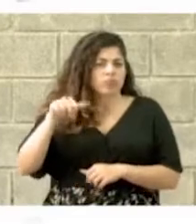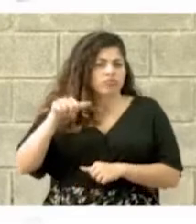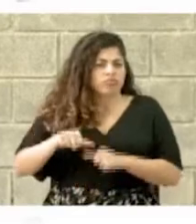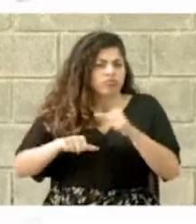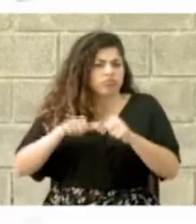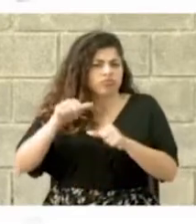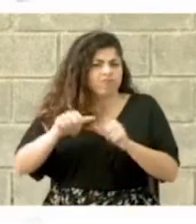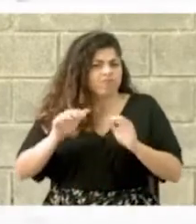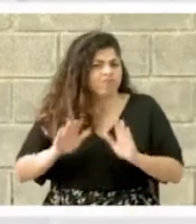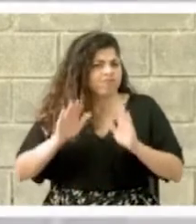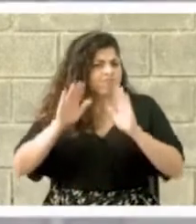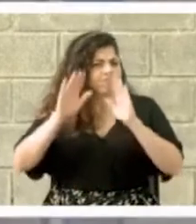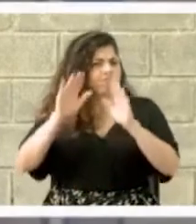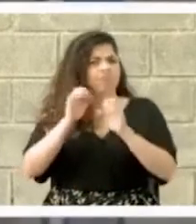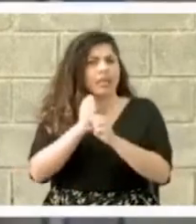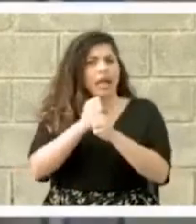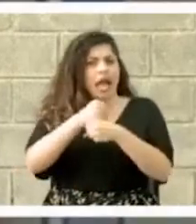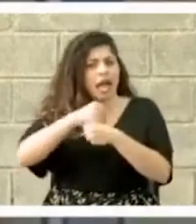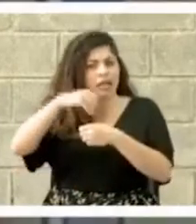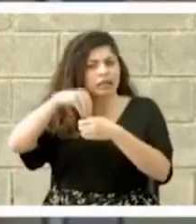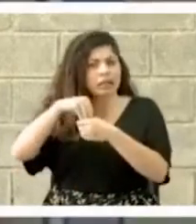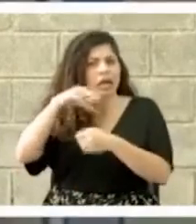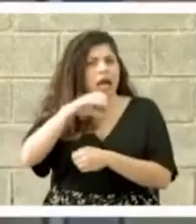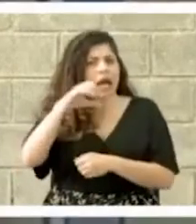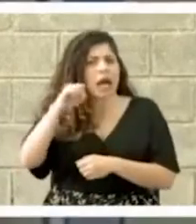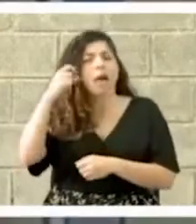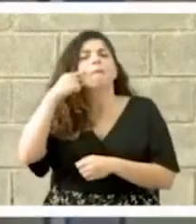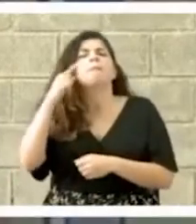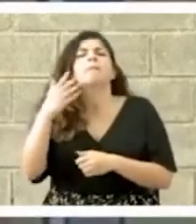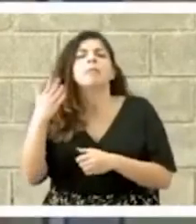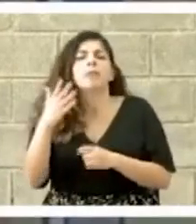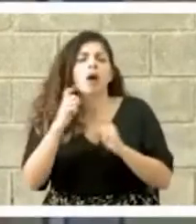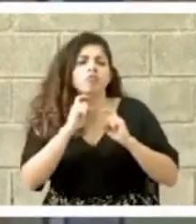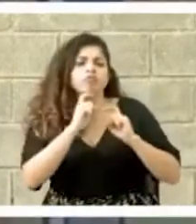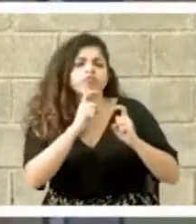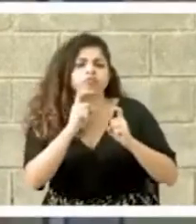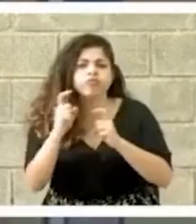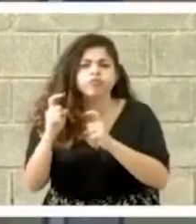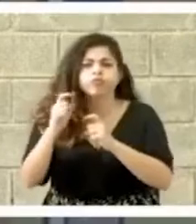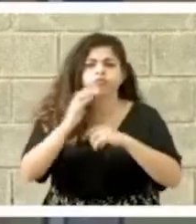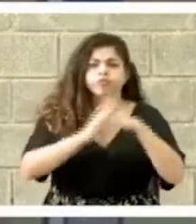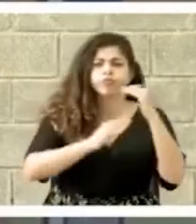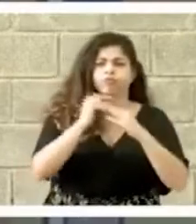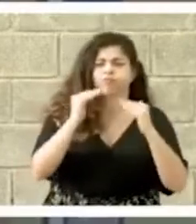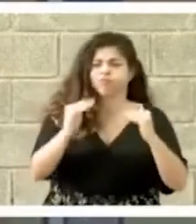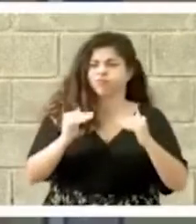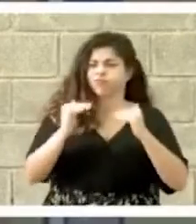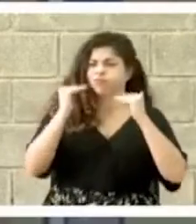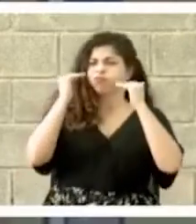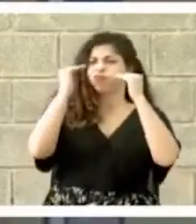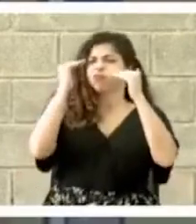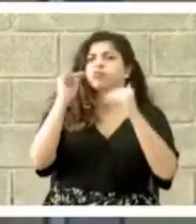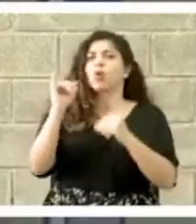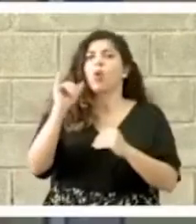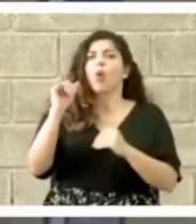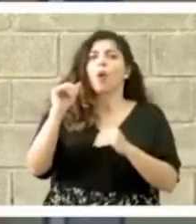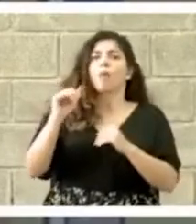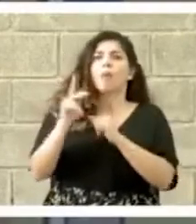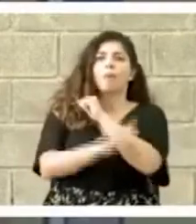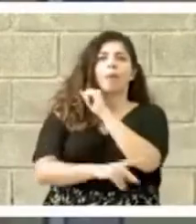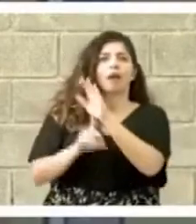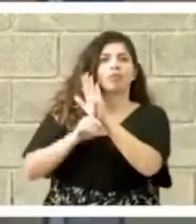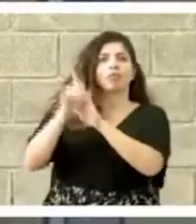extraordinario el que se está haciendo en la caja para dotar de infraestructura de primer mundo a esta gran